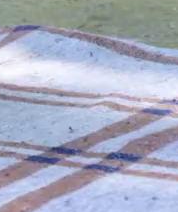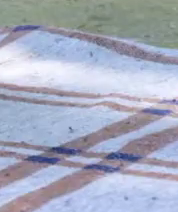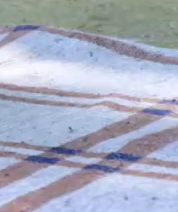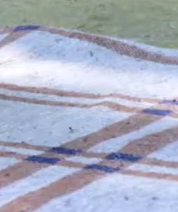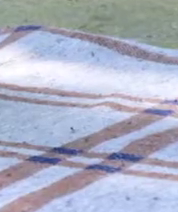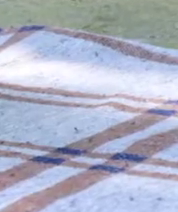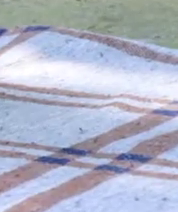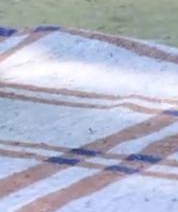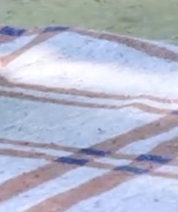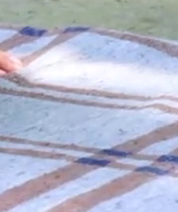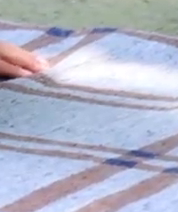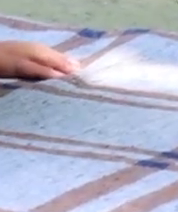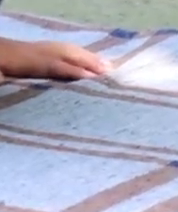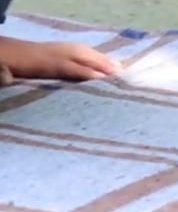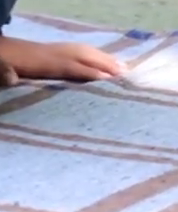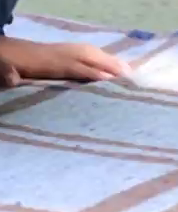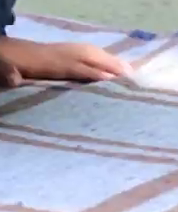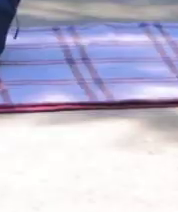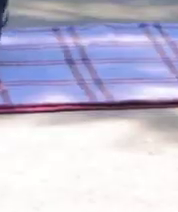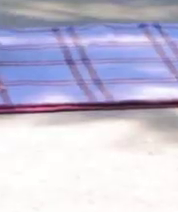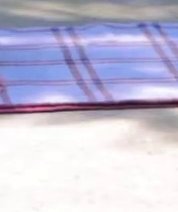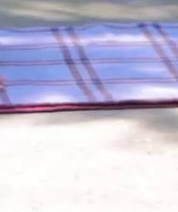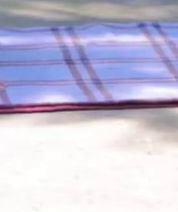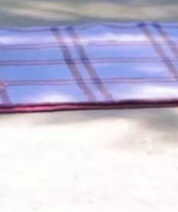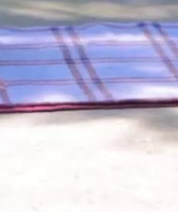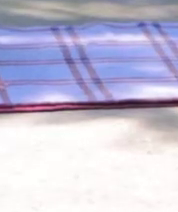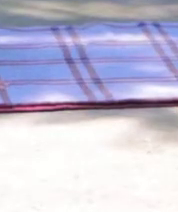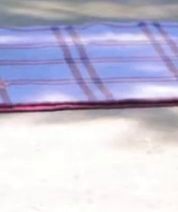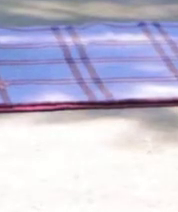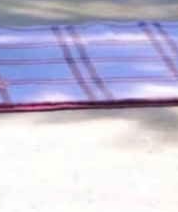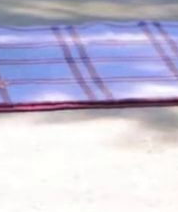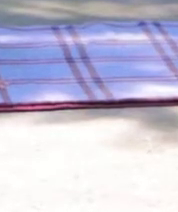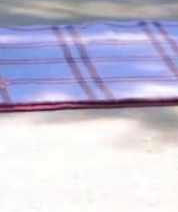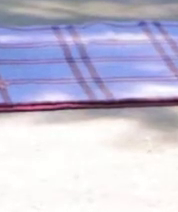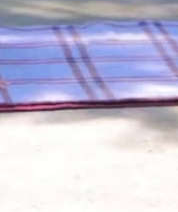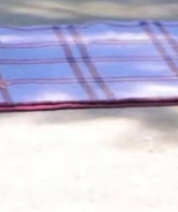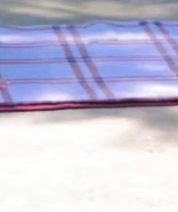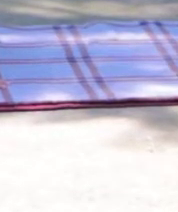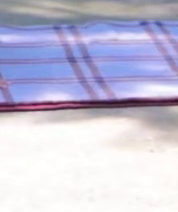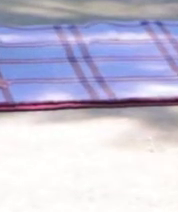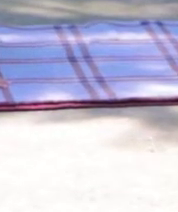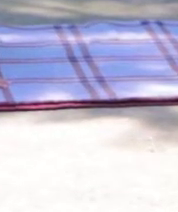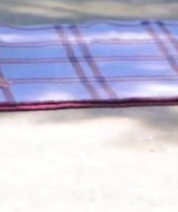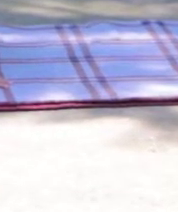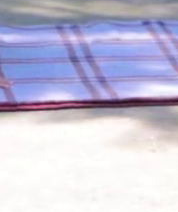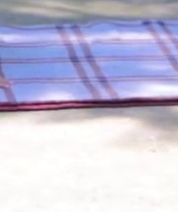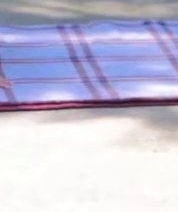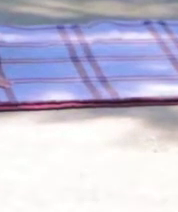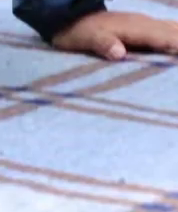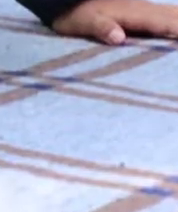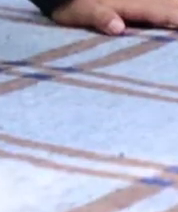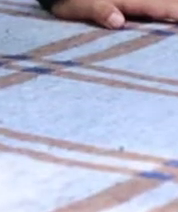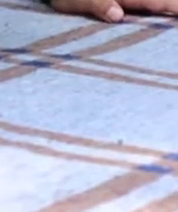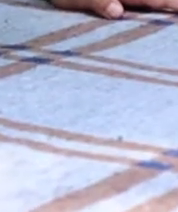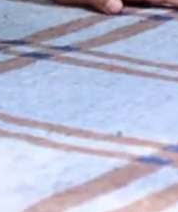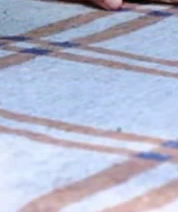Mantenemos extendidos los brazos. Ahí, sostenido. Diez segundos. Respira.